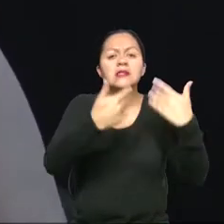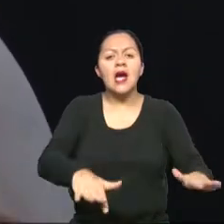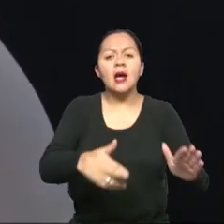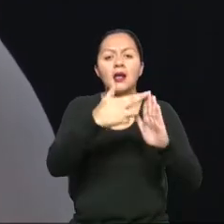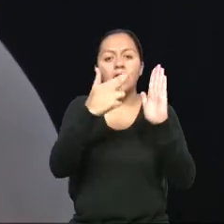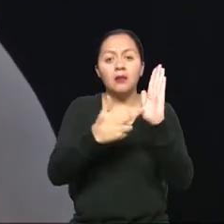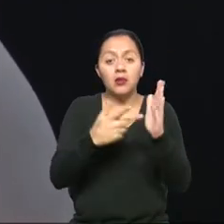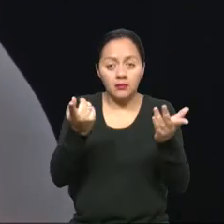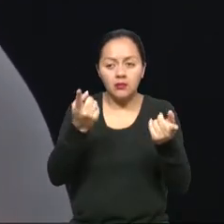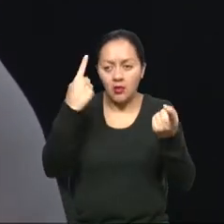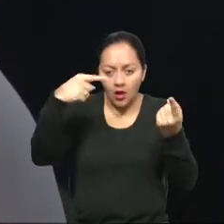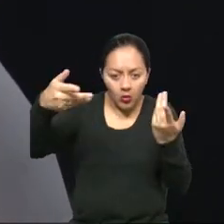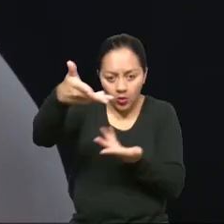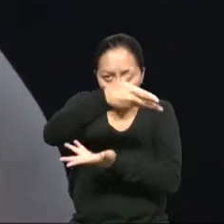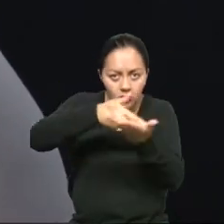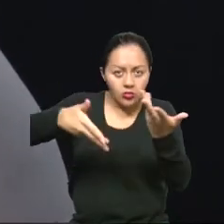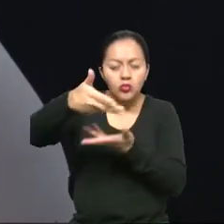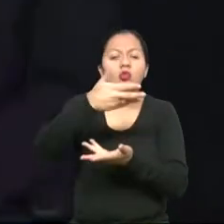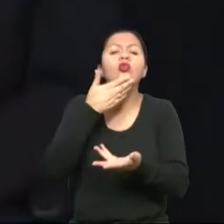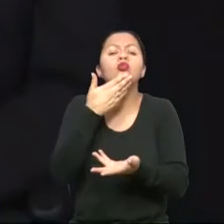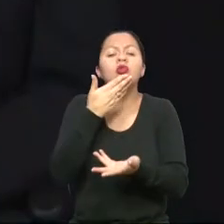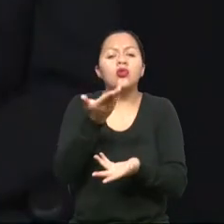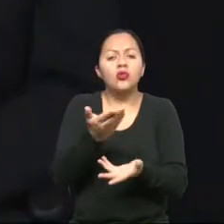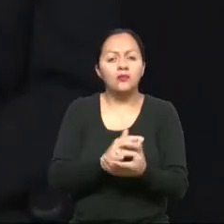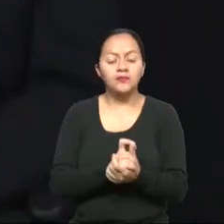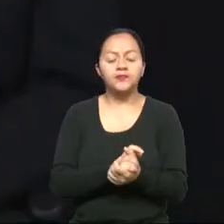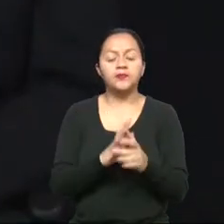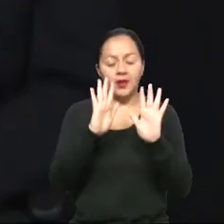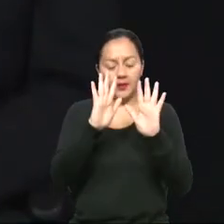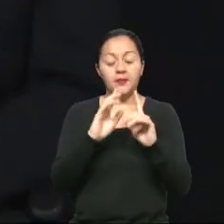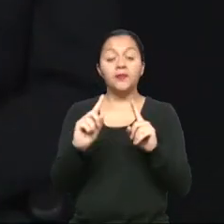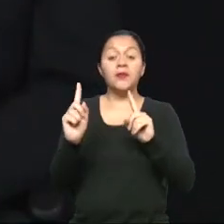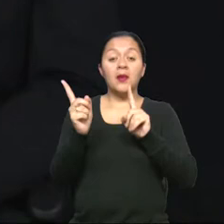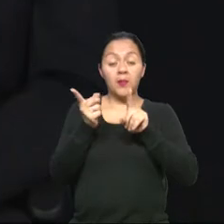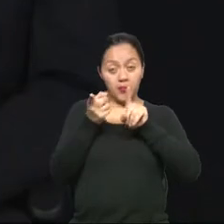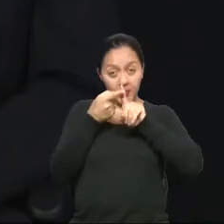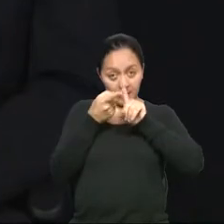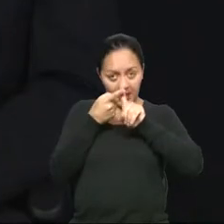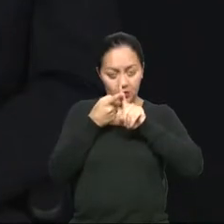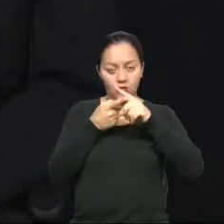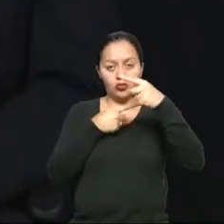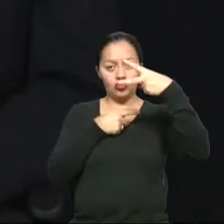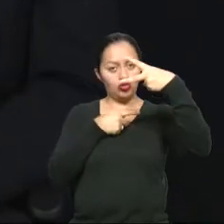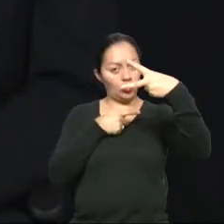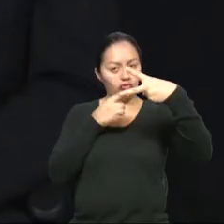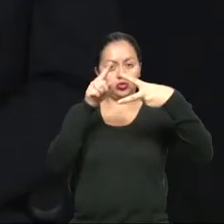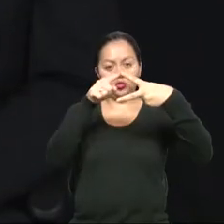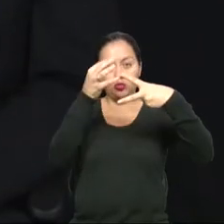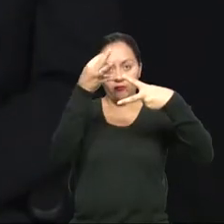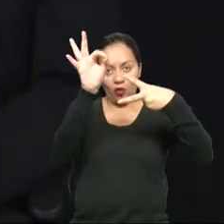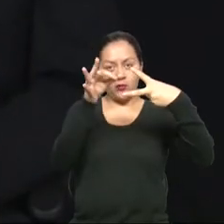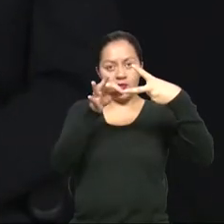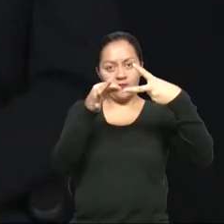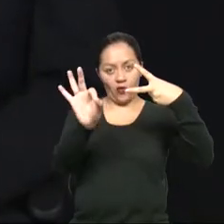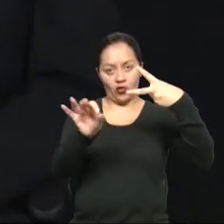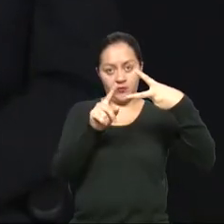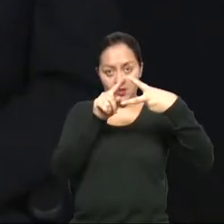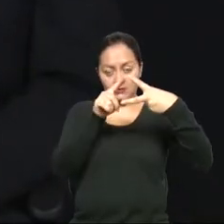proceso que imagino que tiene que ser un consenso, una construcción conjunta de la normativa? Ya, primero vamos diferenciando dos tipos de normas, las normas